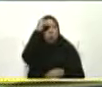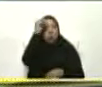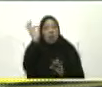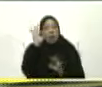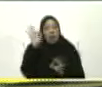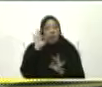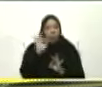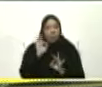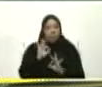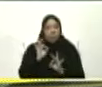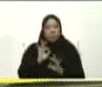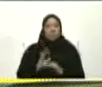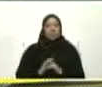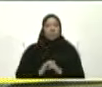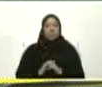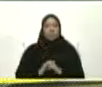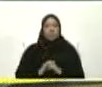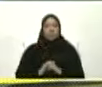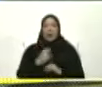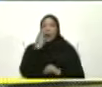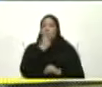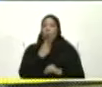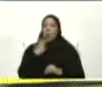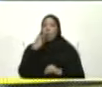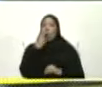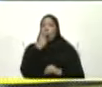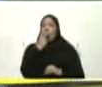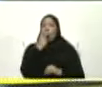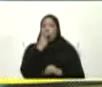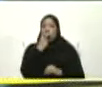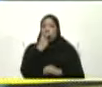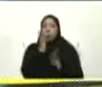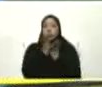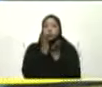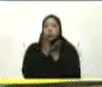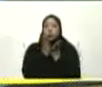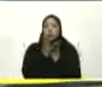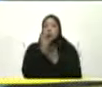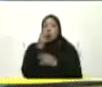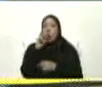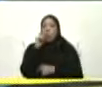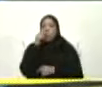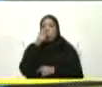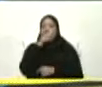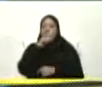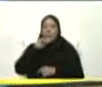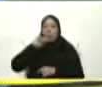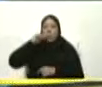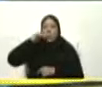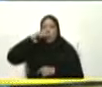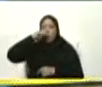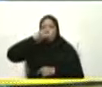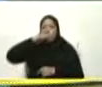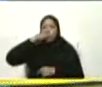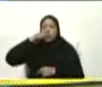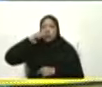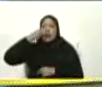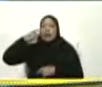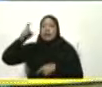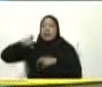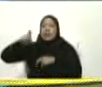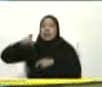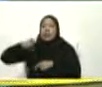Presidente Que también Eh Están necesitados Sobre todo De los equipos Radiológicos